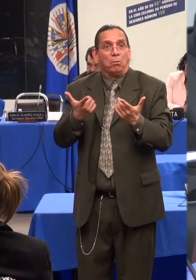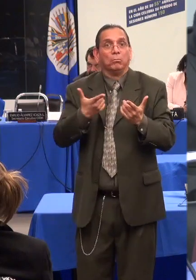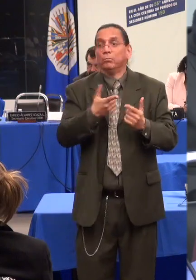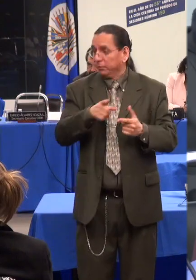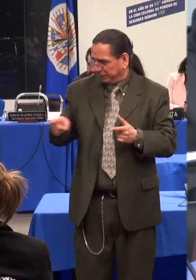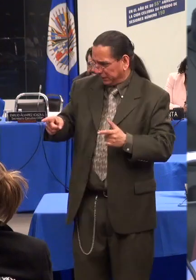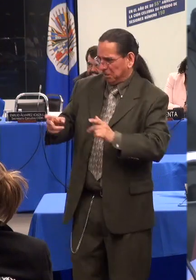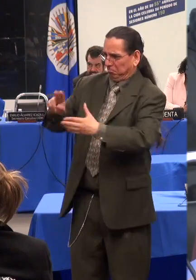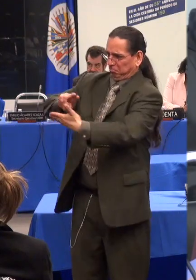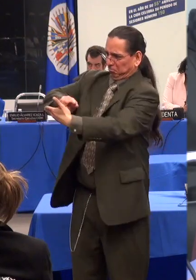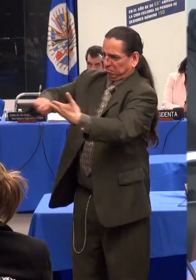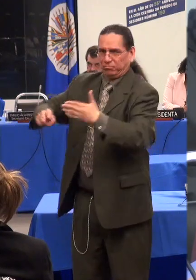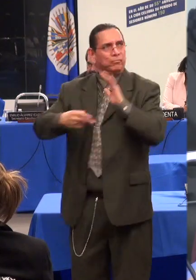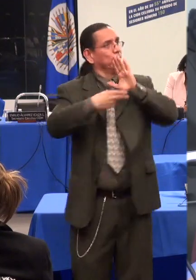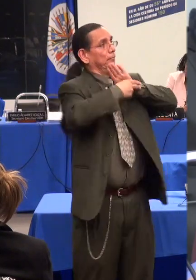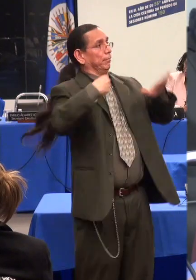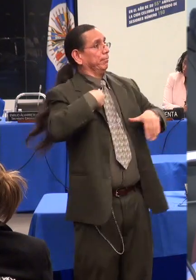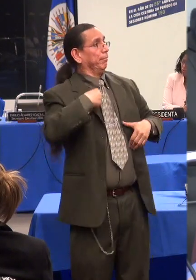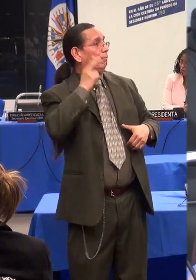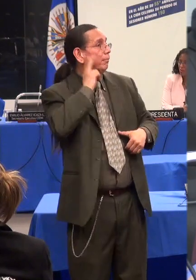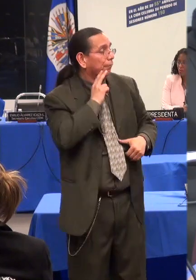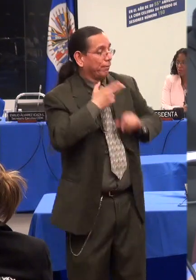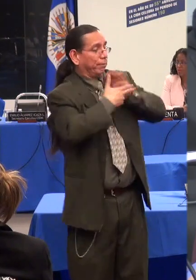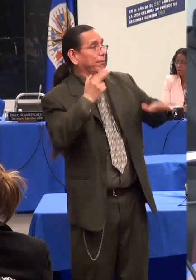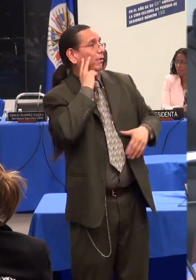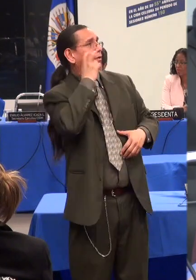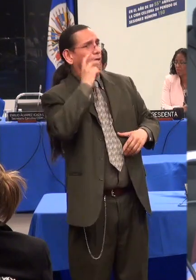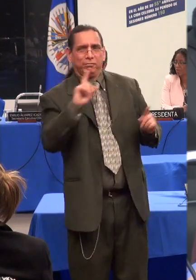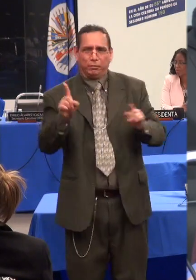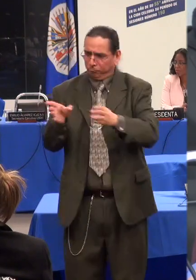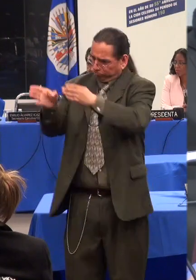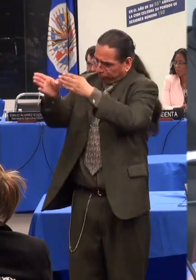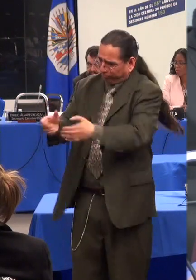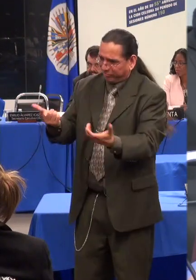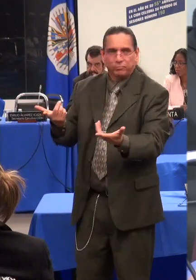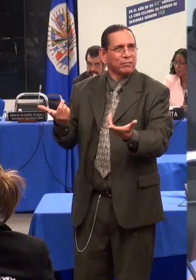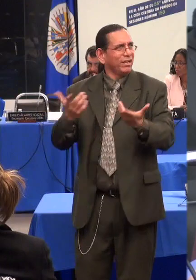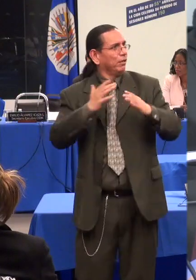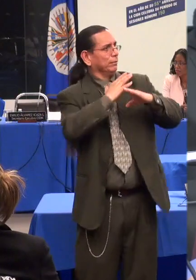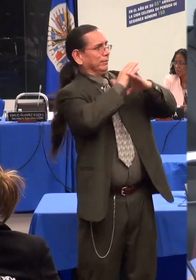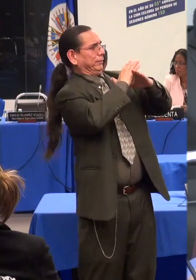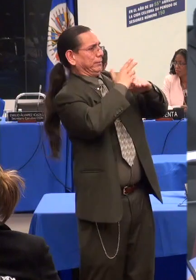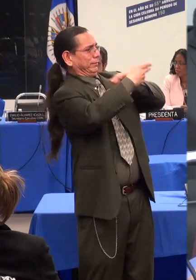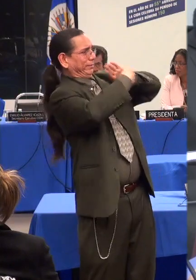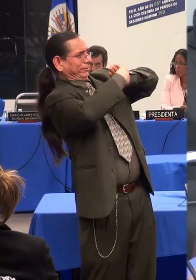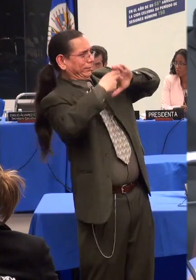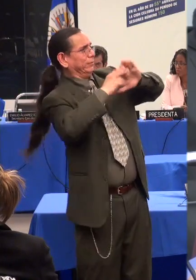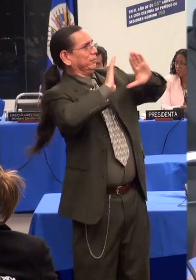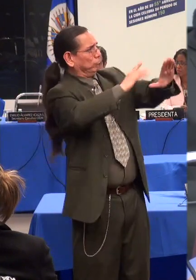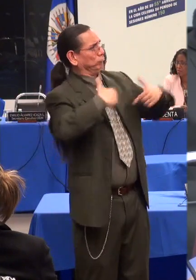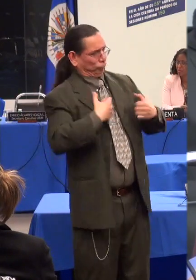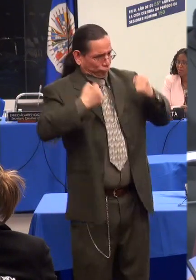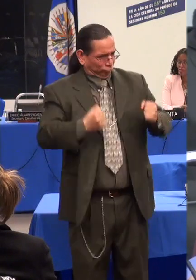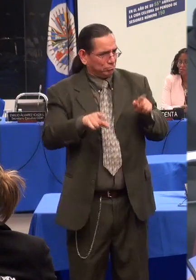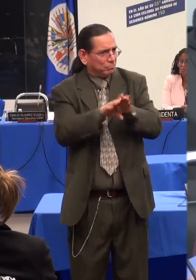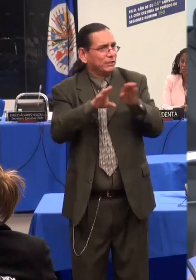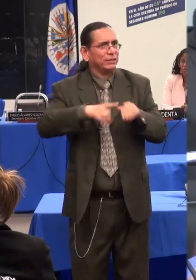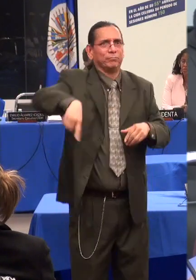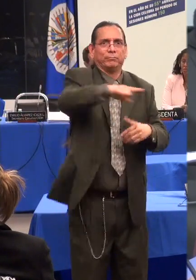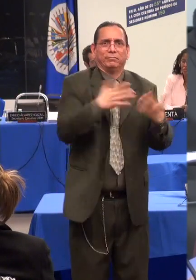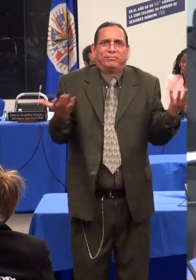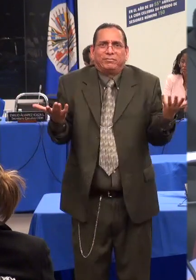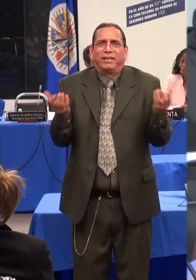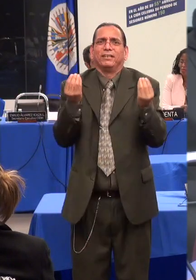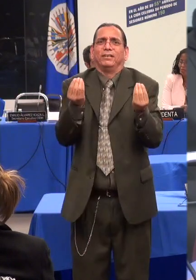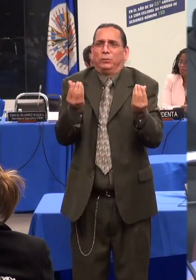registran según su propia percepción y según categorías que cada entidad determina, tales como, comillas, retraso mental o